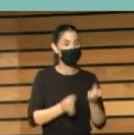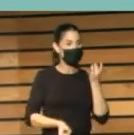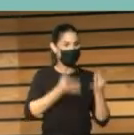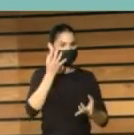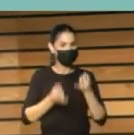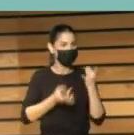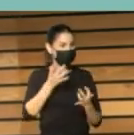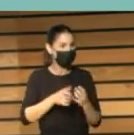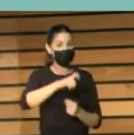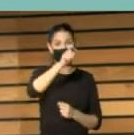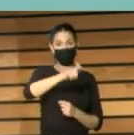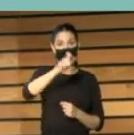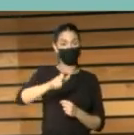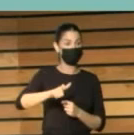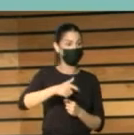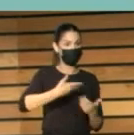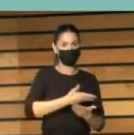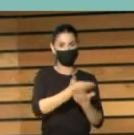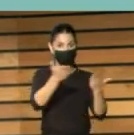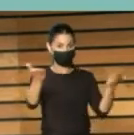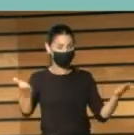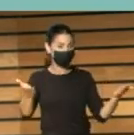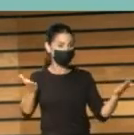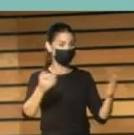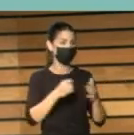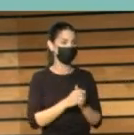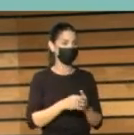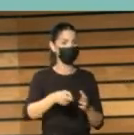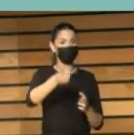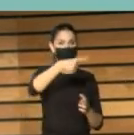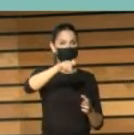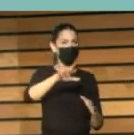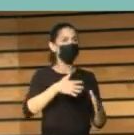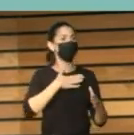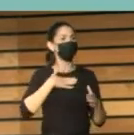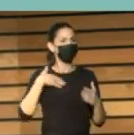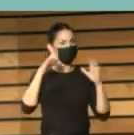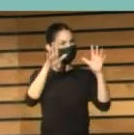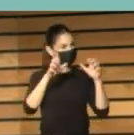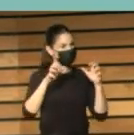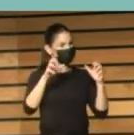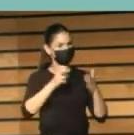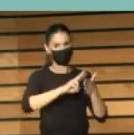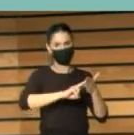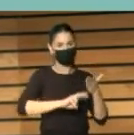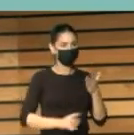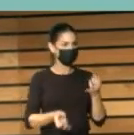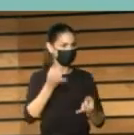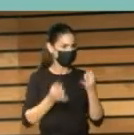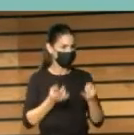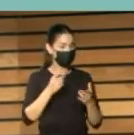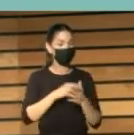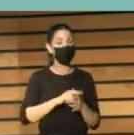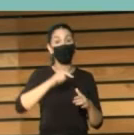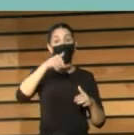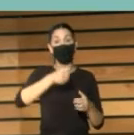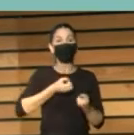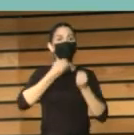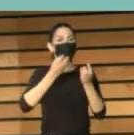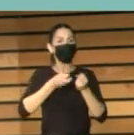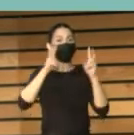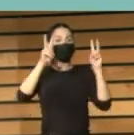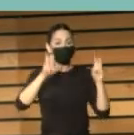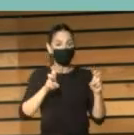cada vez más exigente, para una ciudadanía cada vez más demandante. Y esa es la idea que quería transmitirles aquí hoy, ¿no? La posibilidad de que los